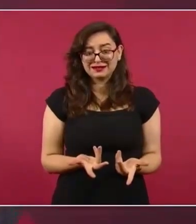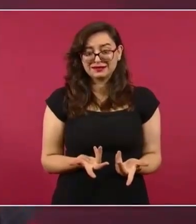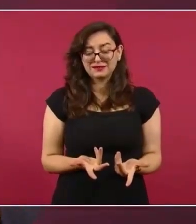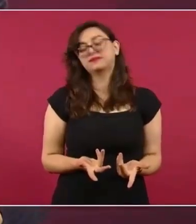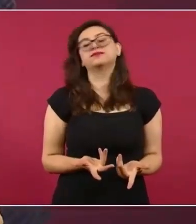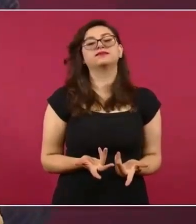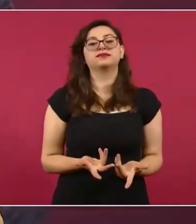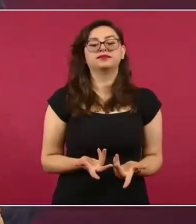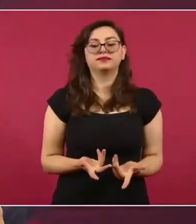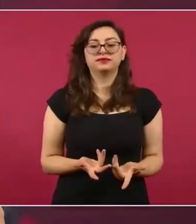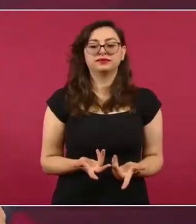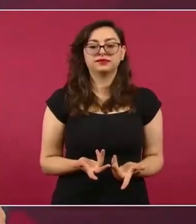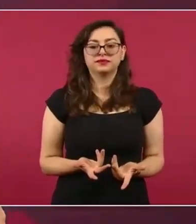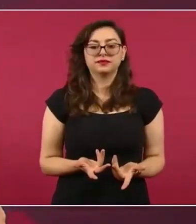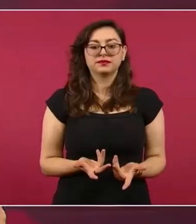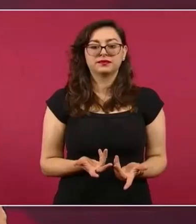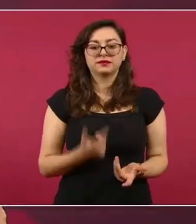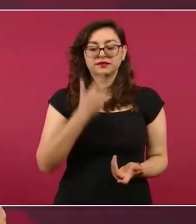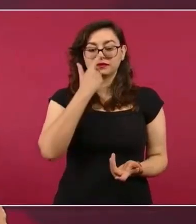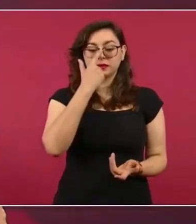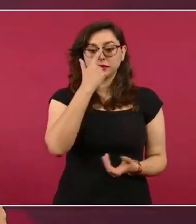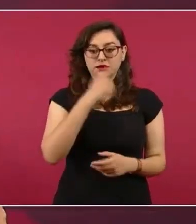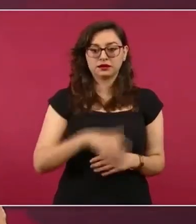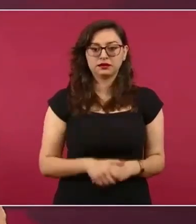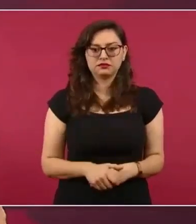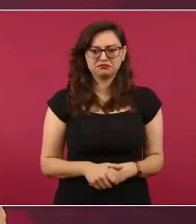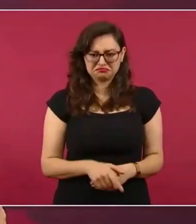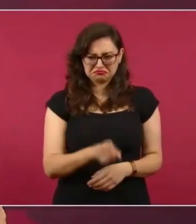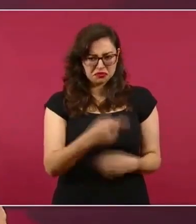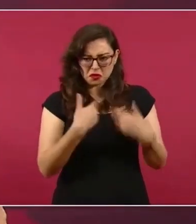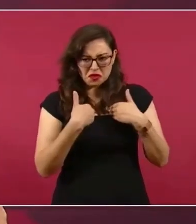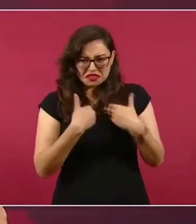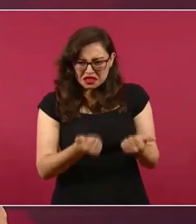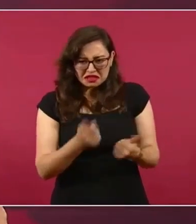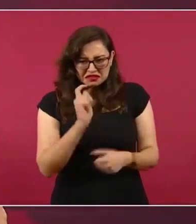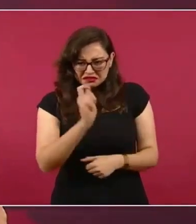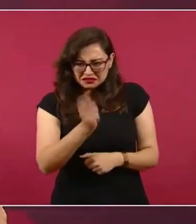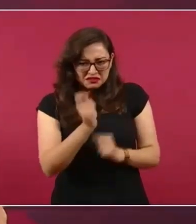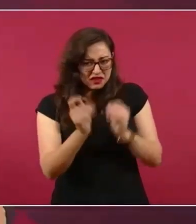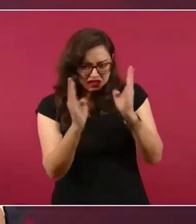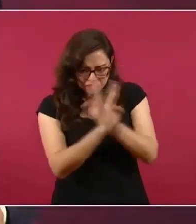¿quieres una muestra de qué cosa es espionaje?